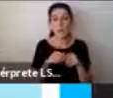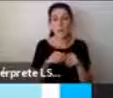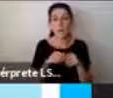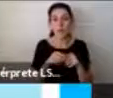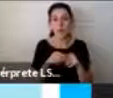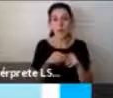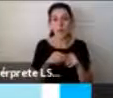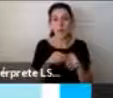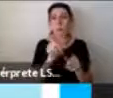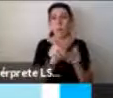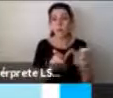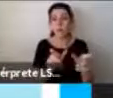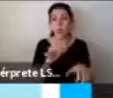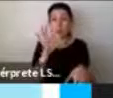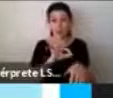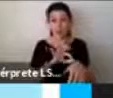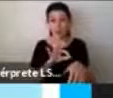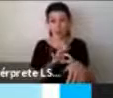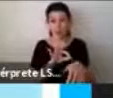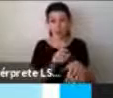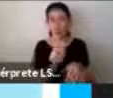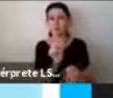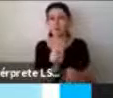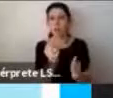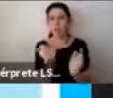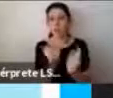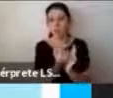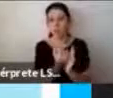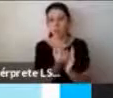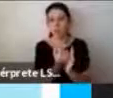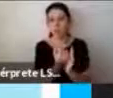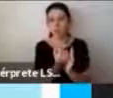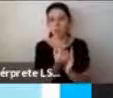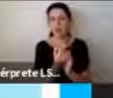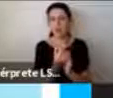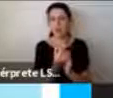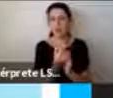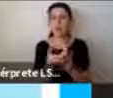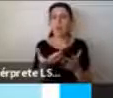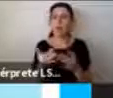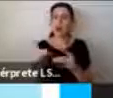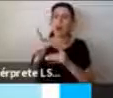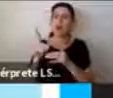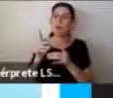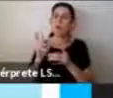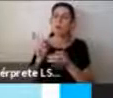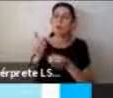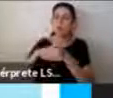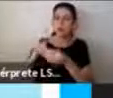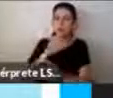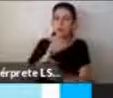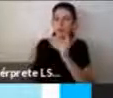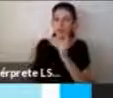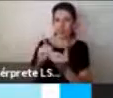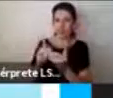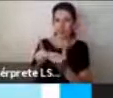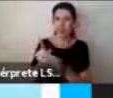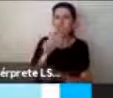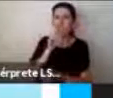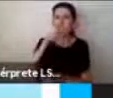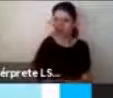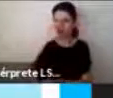sobre quiénes son. Y sobre el diagnóstico que los acompaña. Tiene un valor, por lo tanto, que es